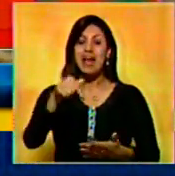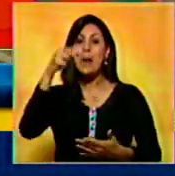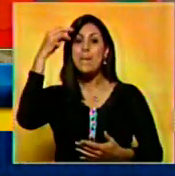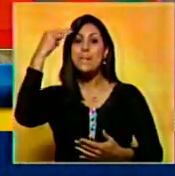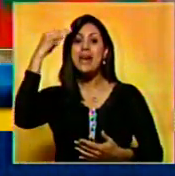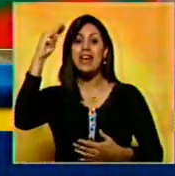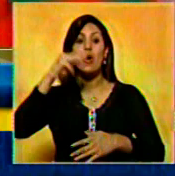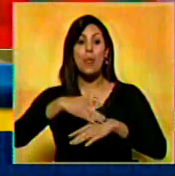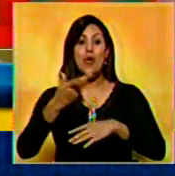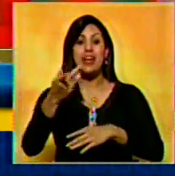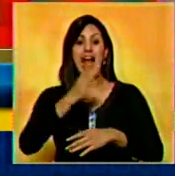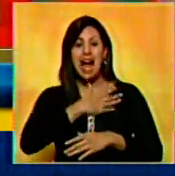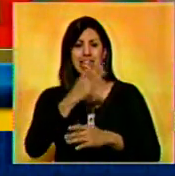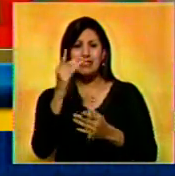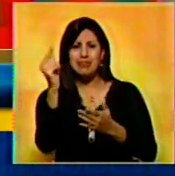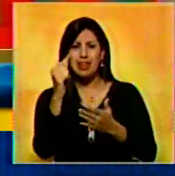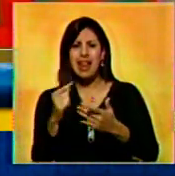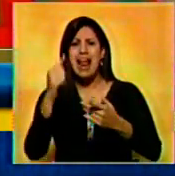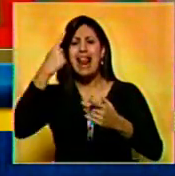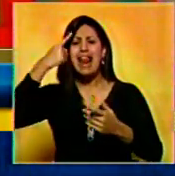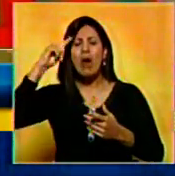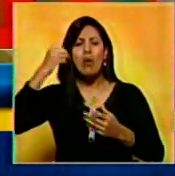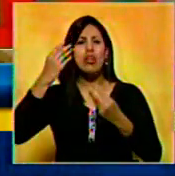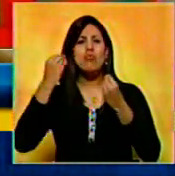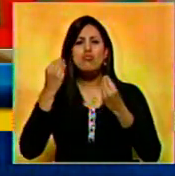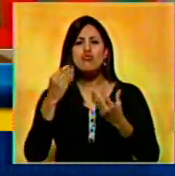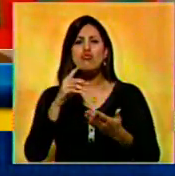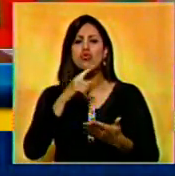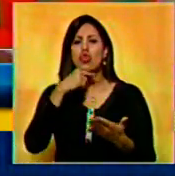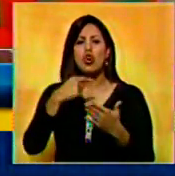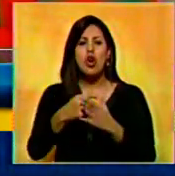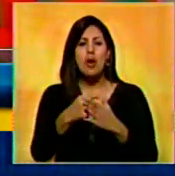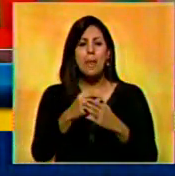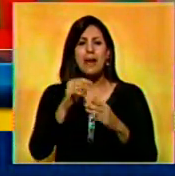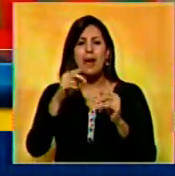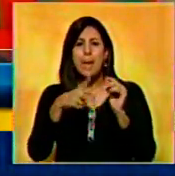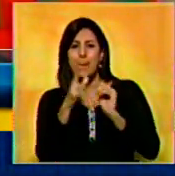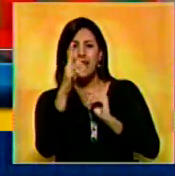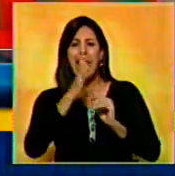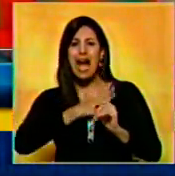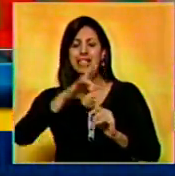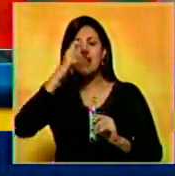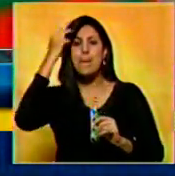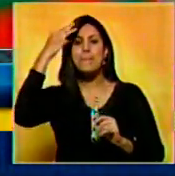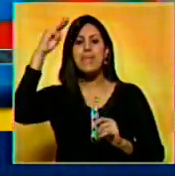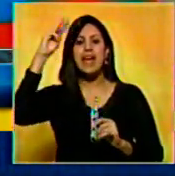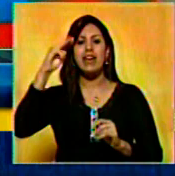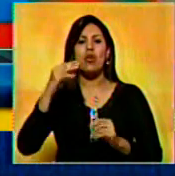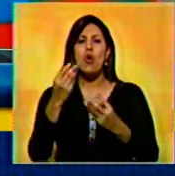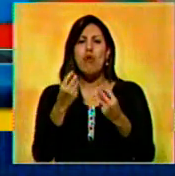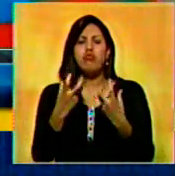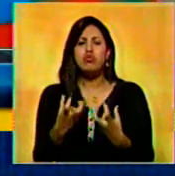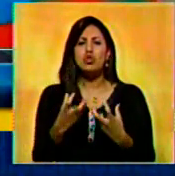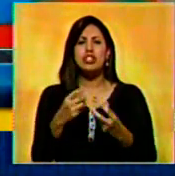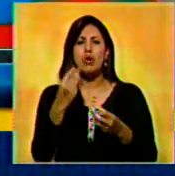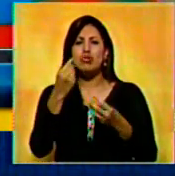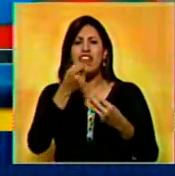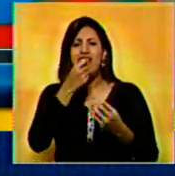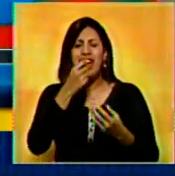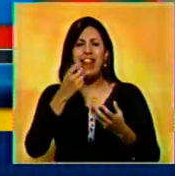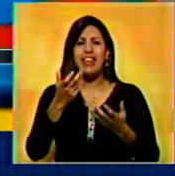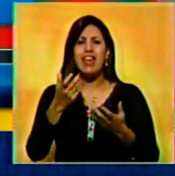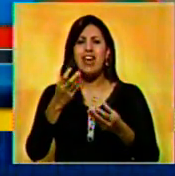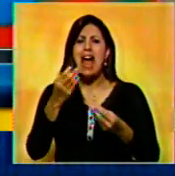México porque tiene muchos detalles que me recuerdan mucho lo que llaman el picado mexicano. Es mucho fucsia, mucho verde